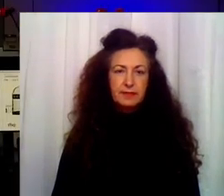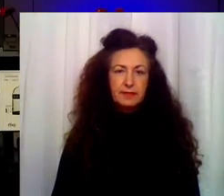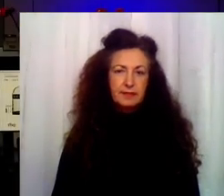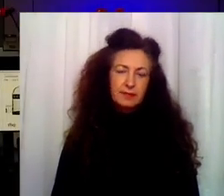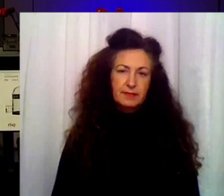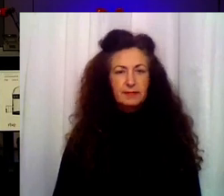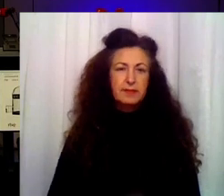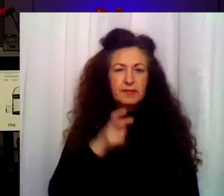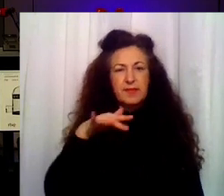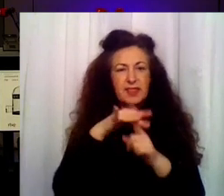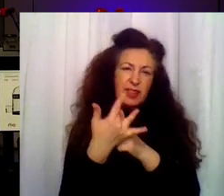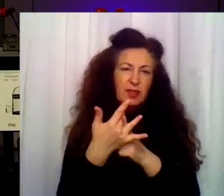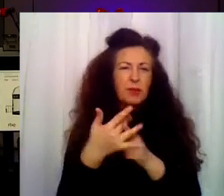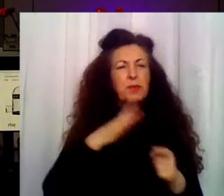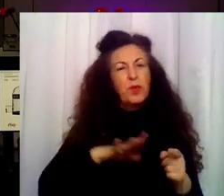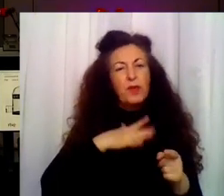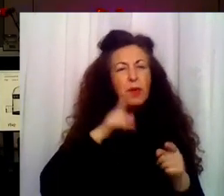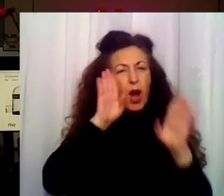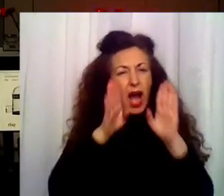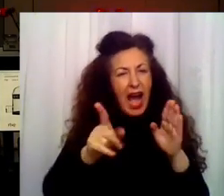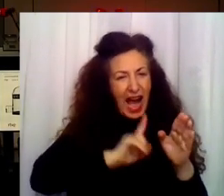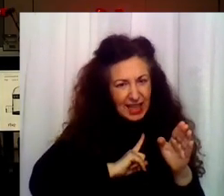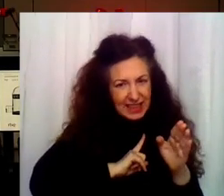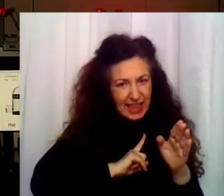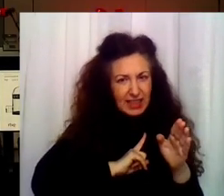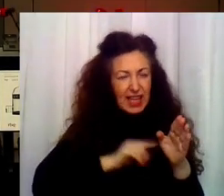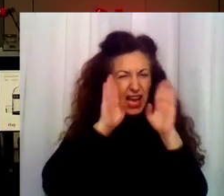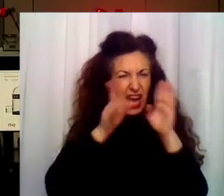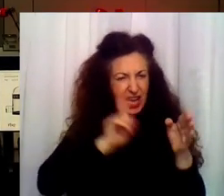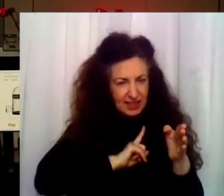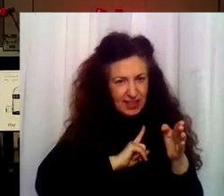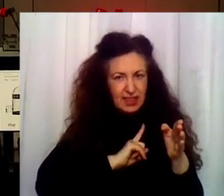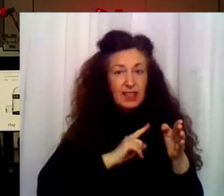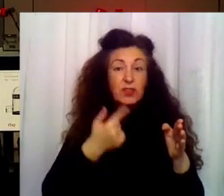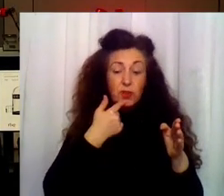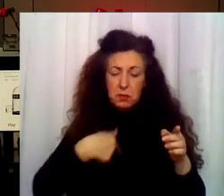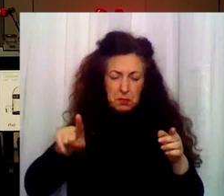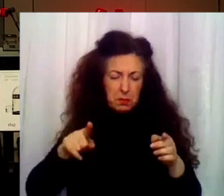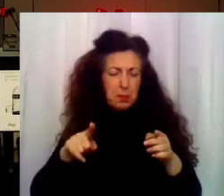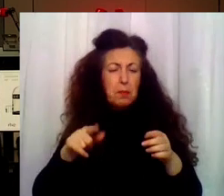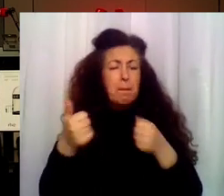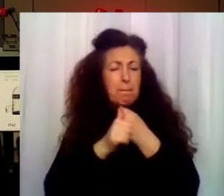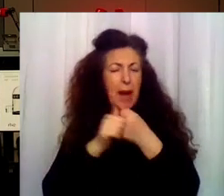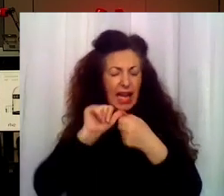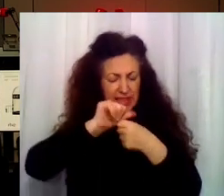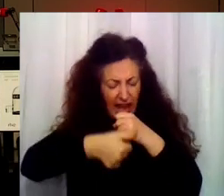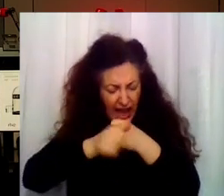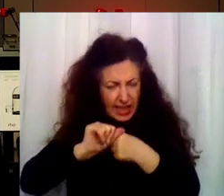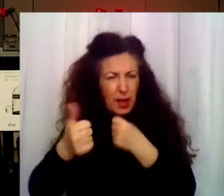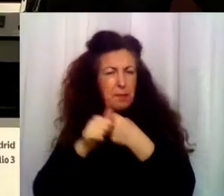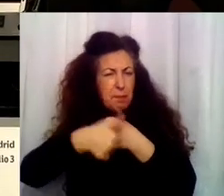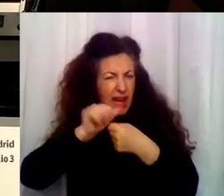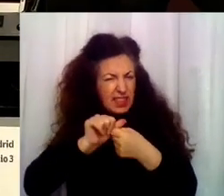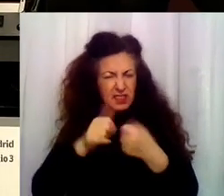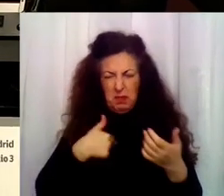Rubia. ¿Qué? Atiende. Que no te vayas a ir de aquí sin aprender algo nuevo. A mí ponme a pelar patatas o lo que sea. Pero es que la cocina no me interesa.